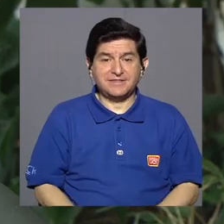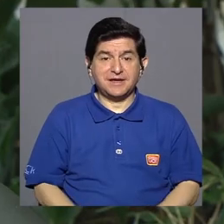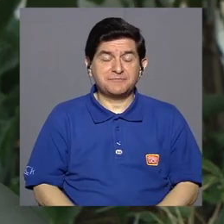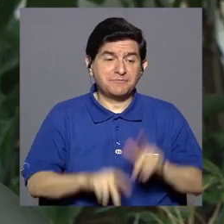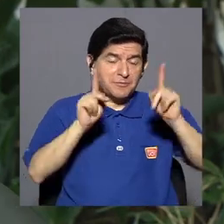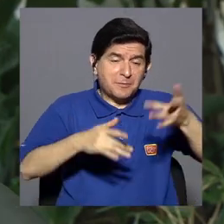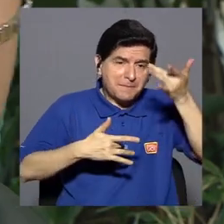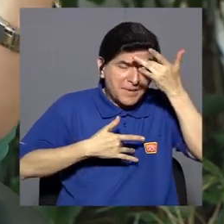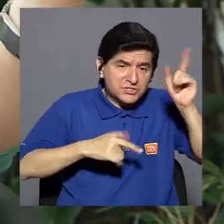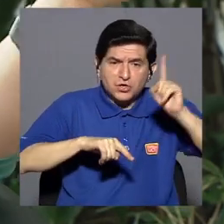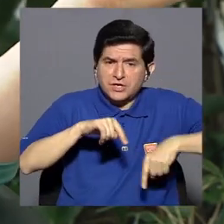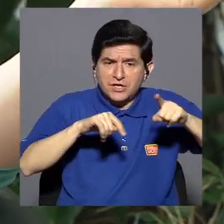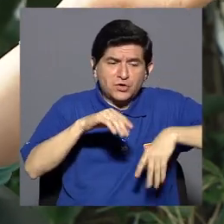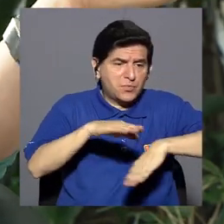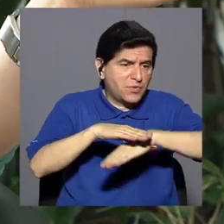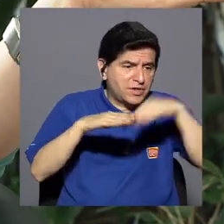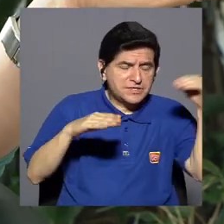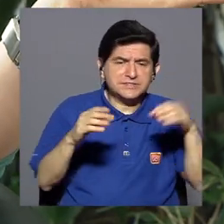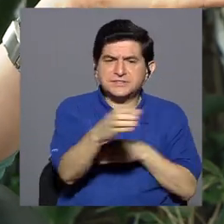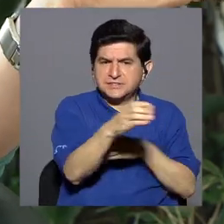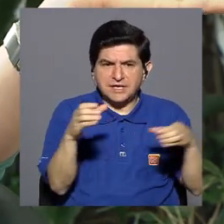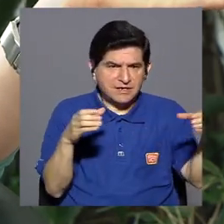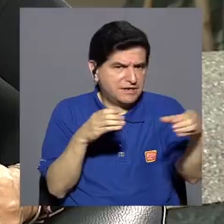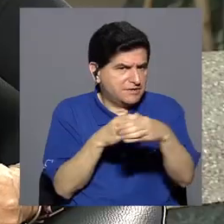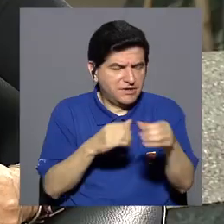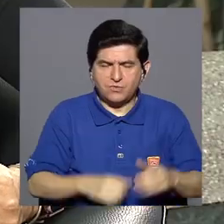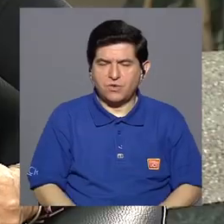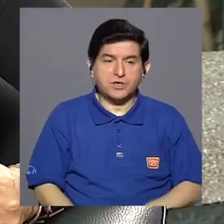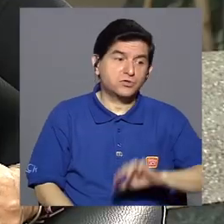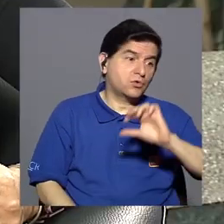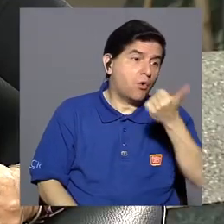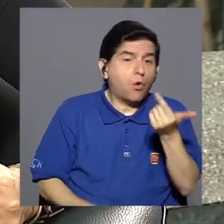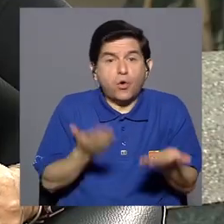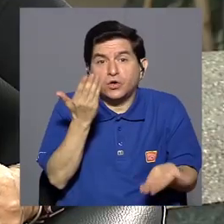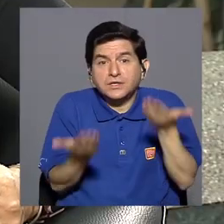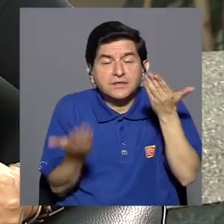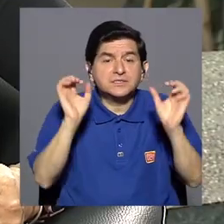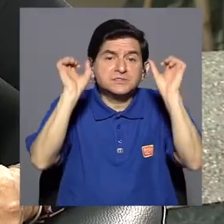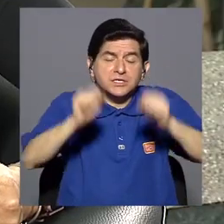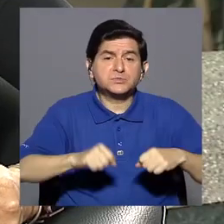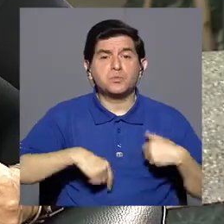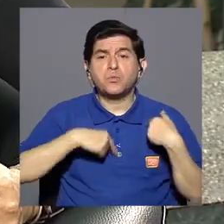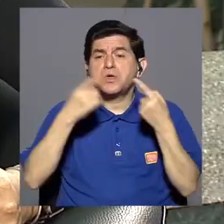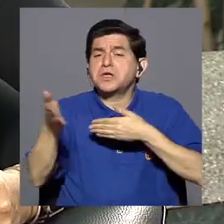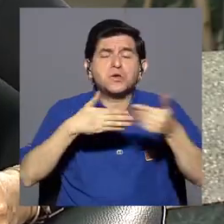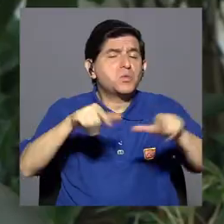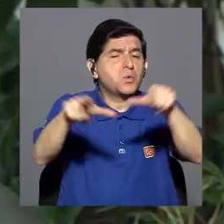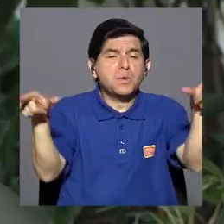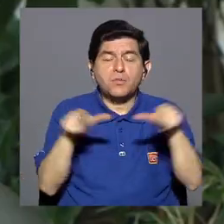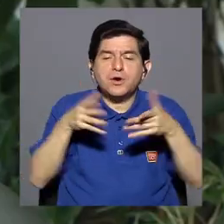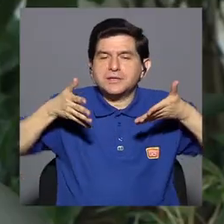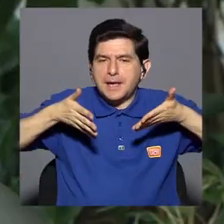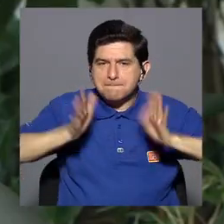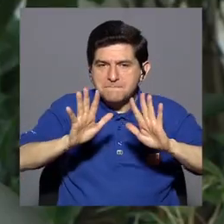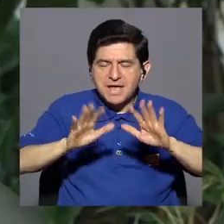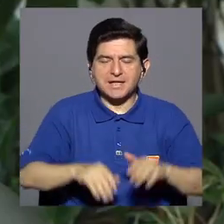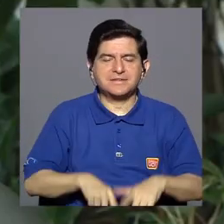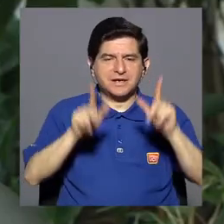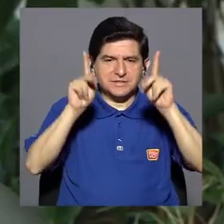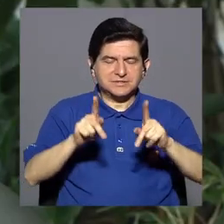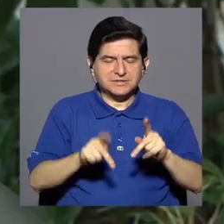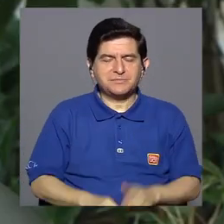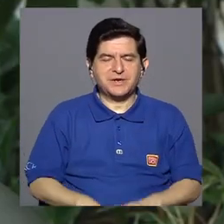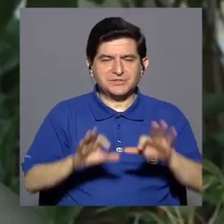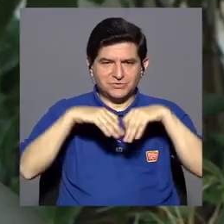Entonces, tenemos pacientes que no se pueden sacar de sus cuartos o habitaciones y hay otras que pueden viajar a donde quieran mientras estén sus